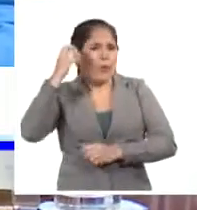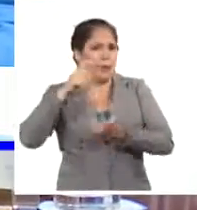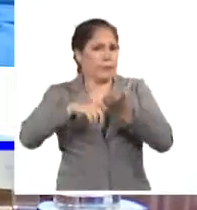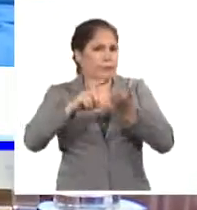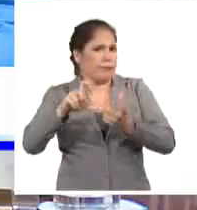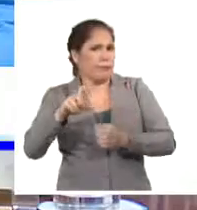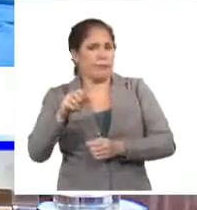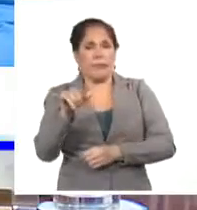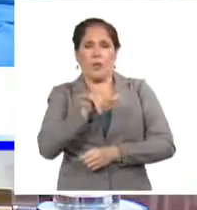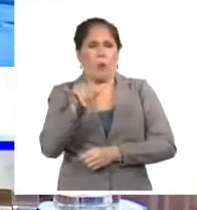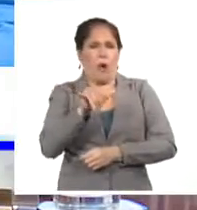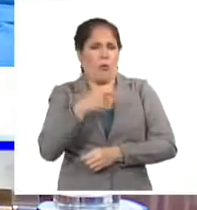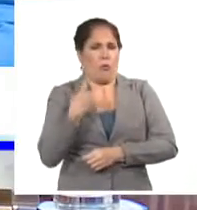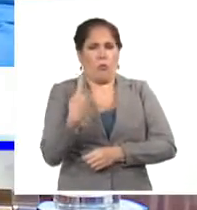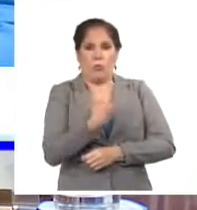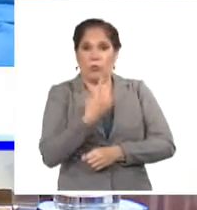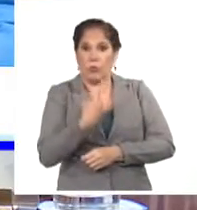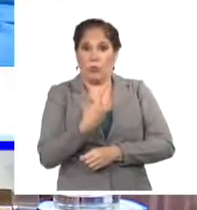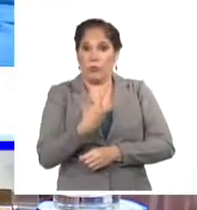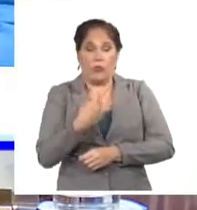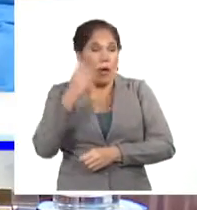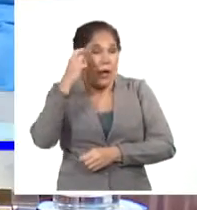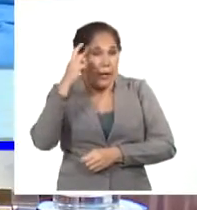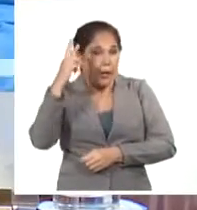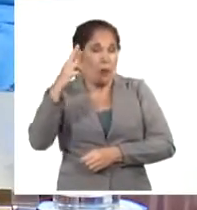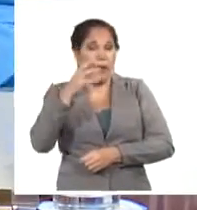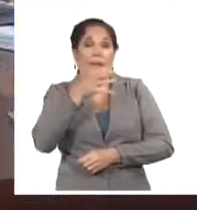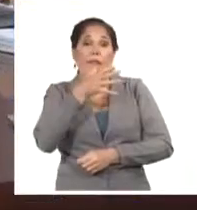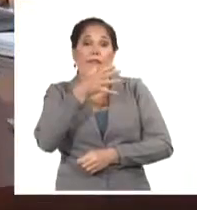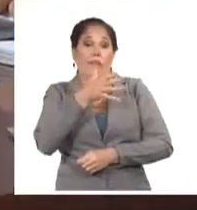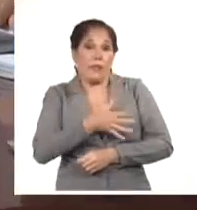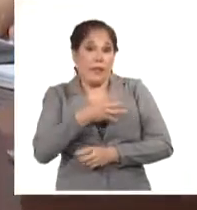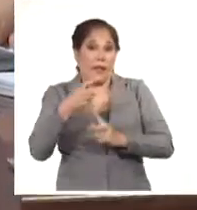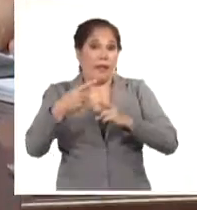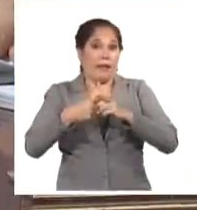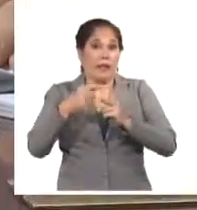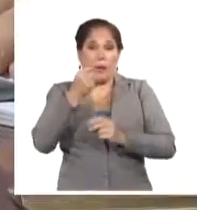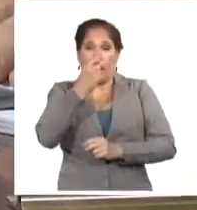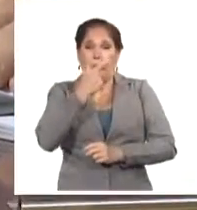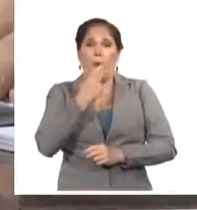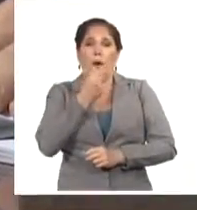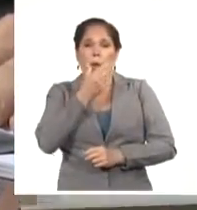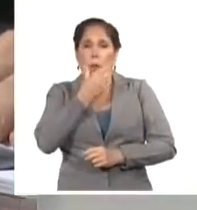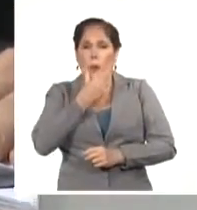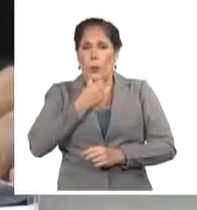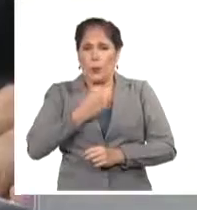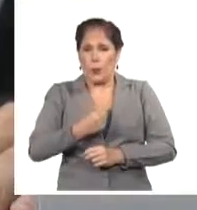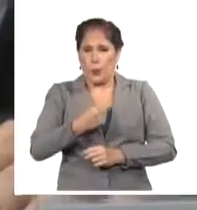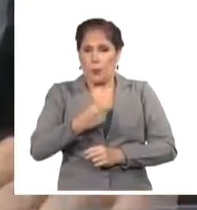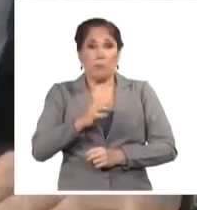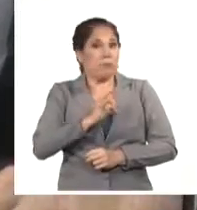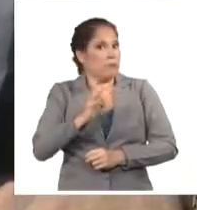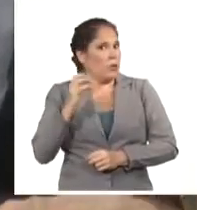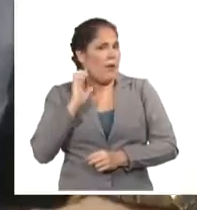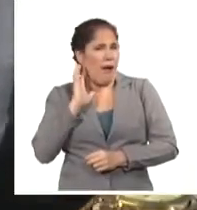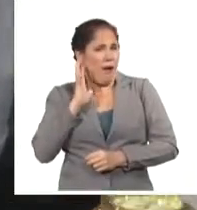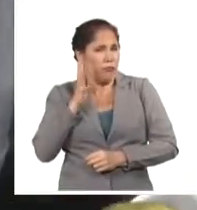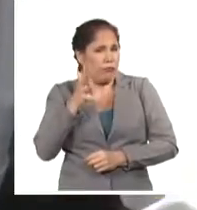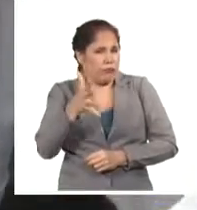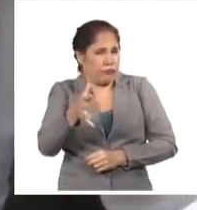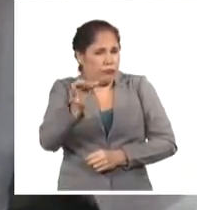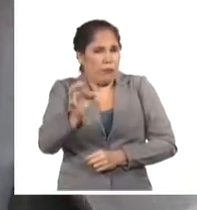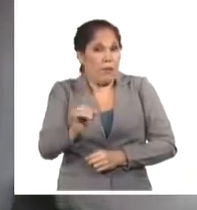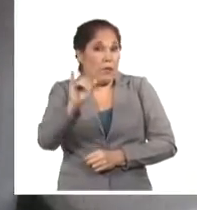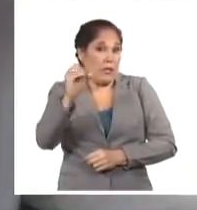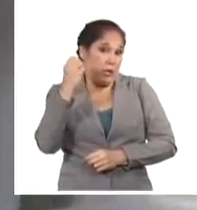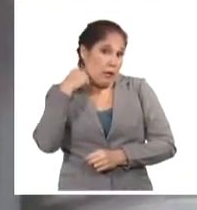estados que cultivaron Fidel y Ho Chi Minh y ya perdura por más de